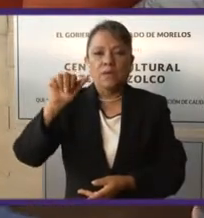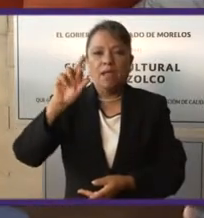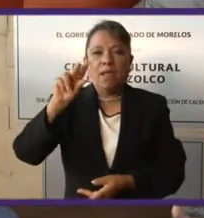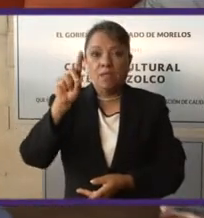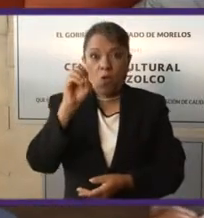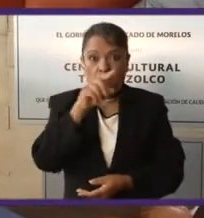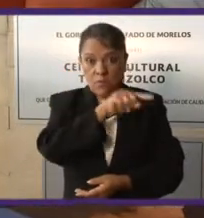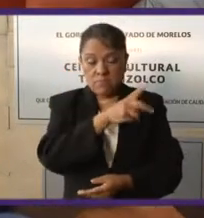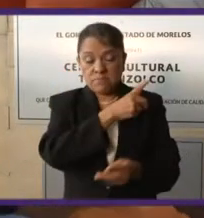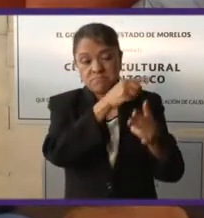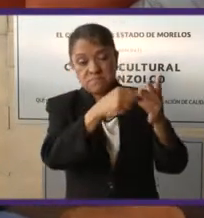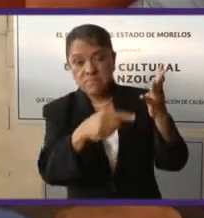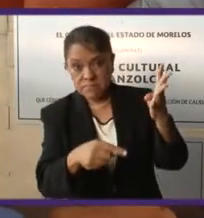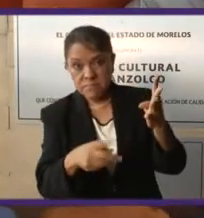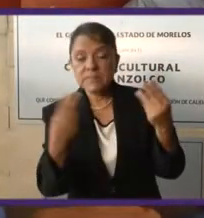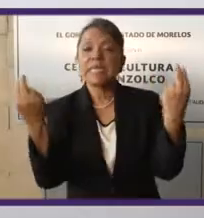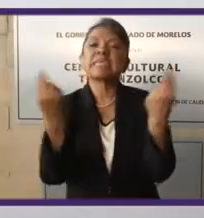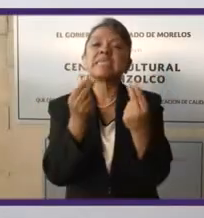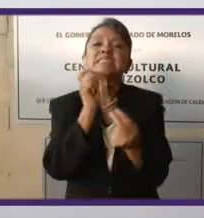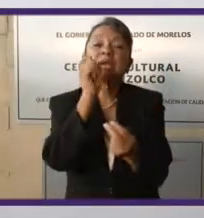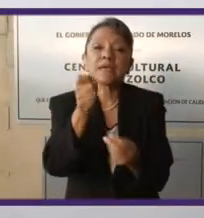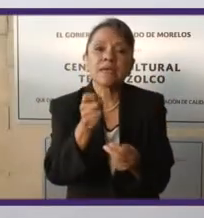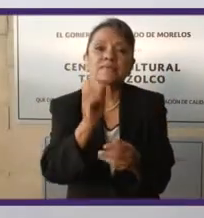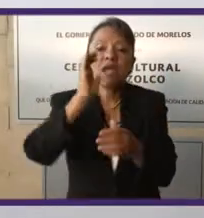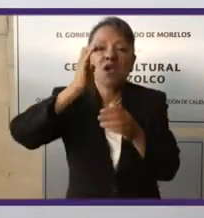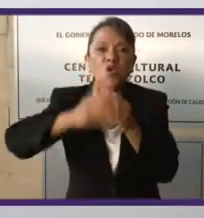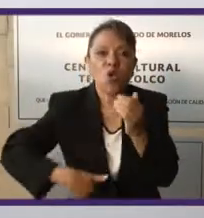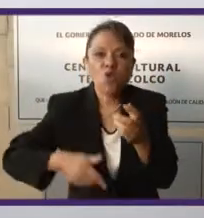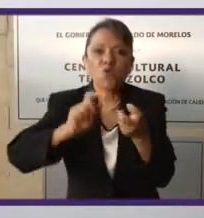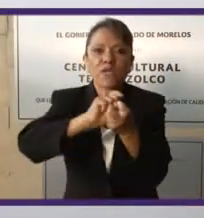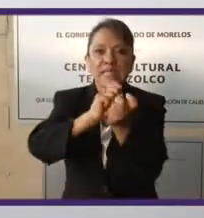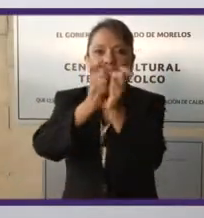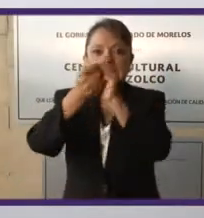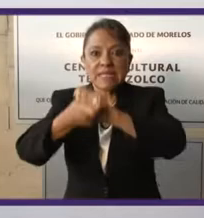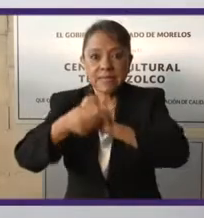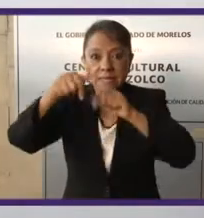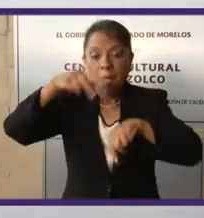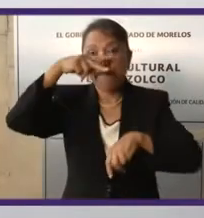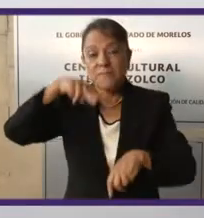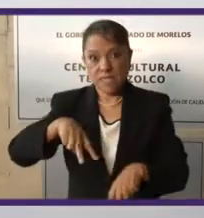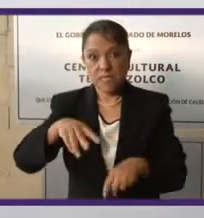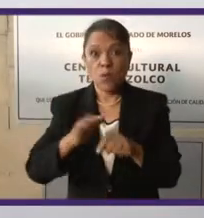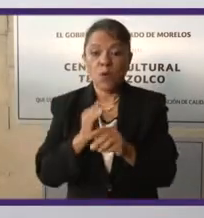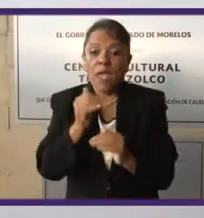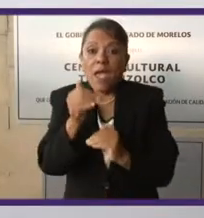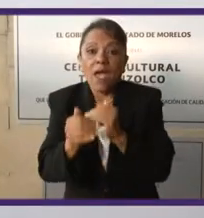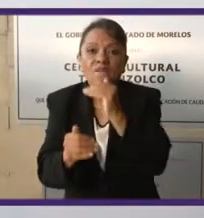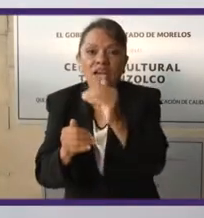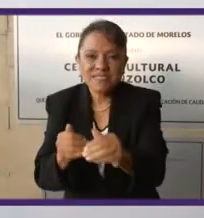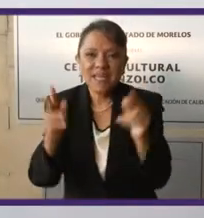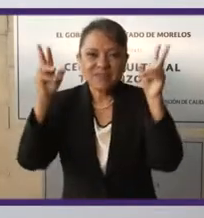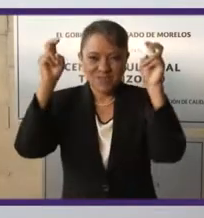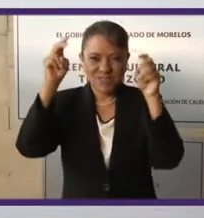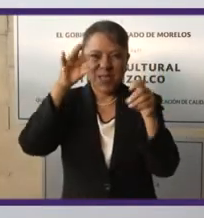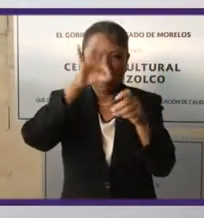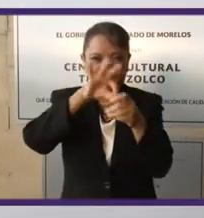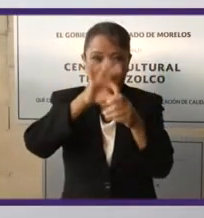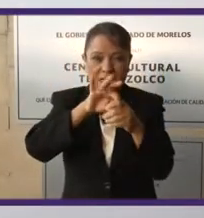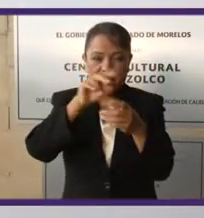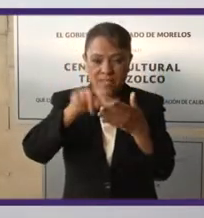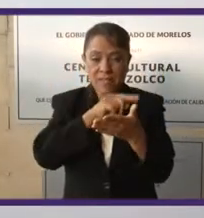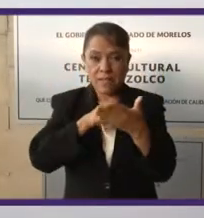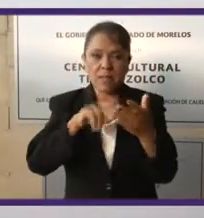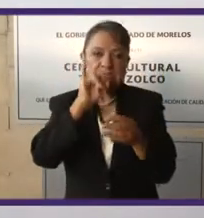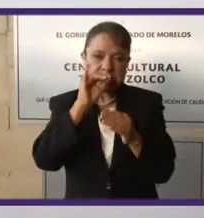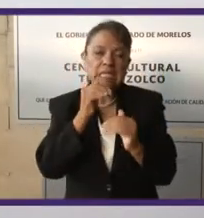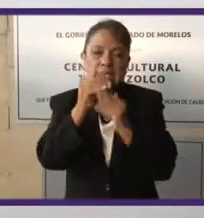Se requiere entonces concluir la transición en México, porque avanzamos en el tema electoral, dimos pasos importantes